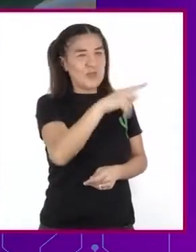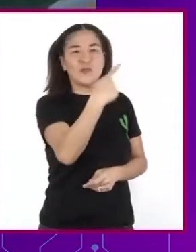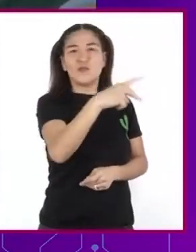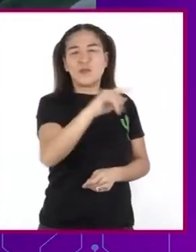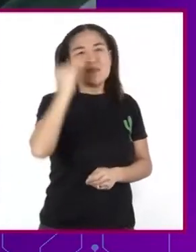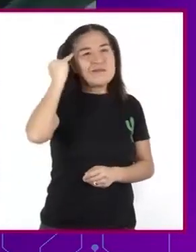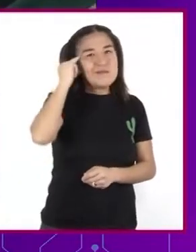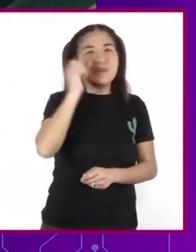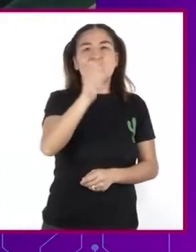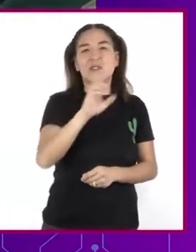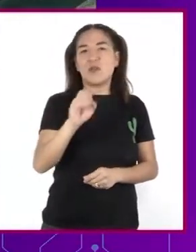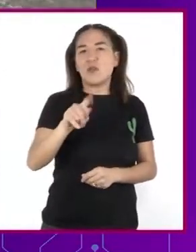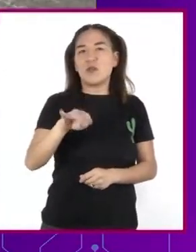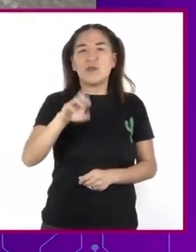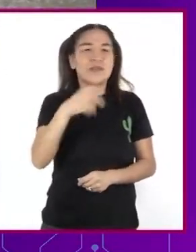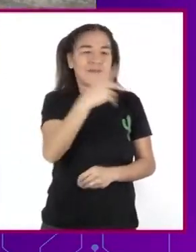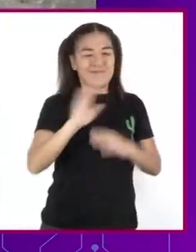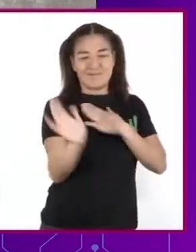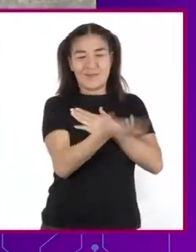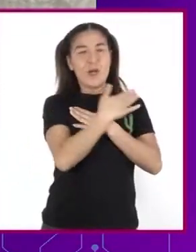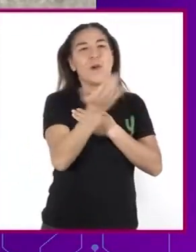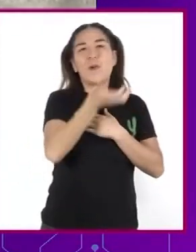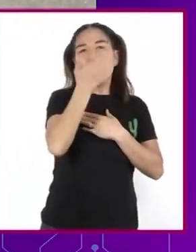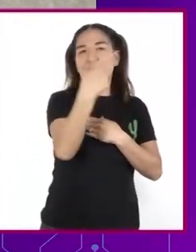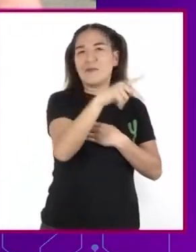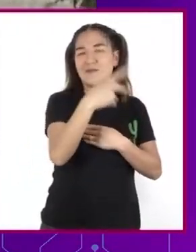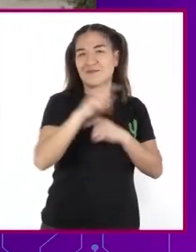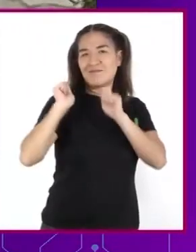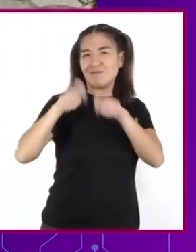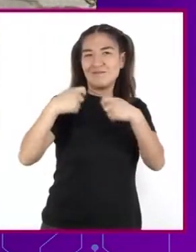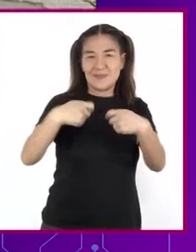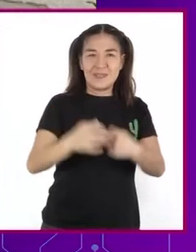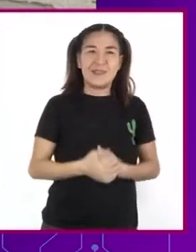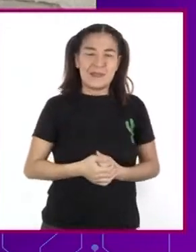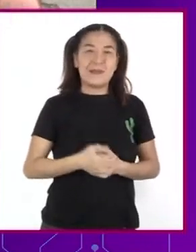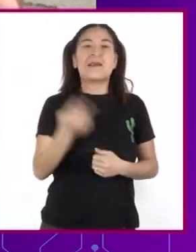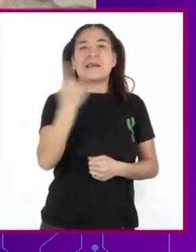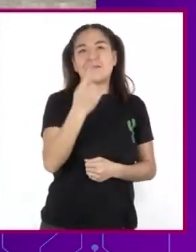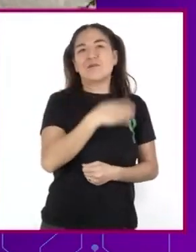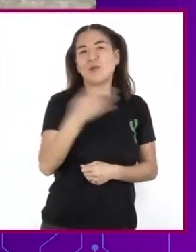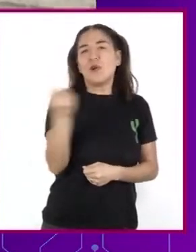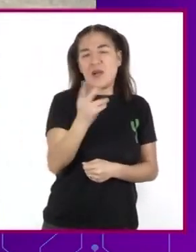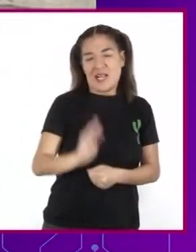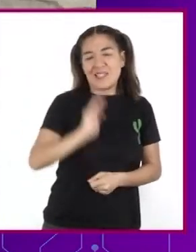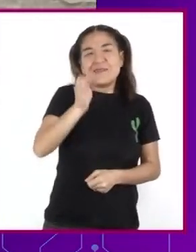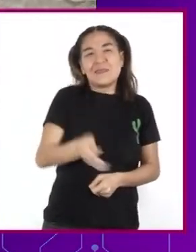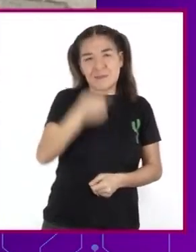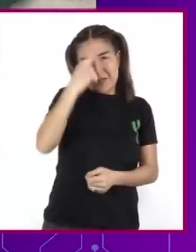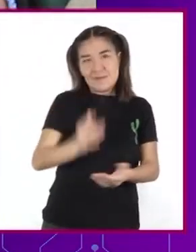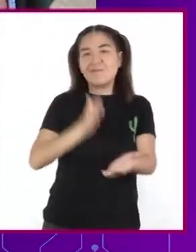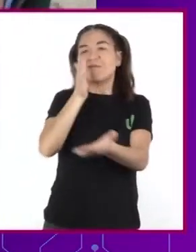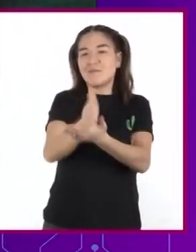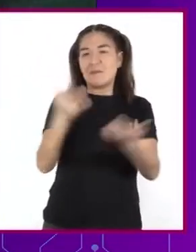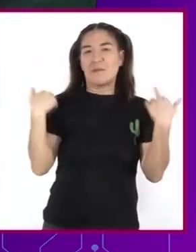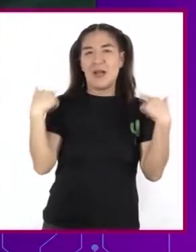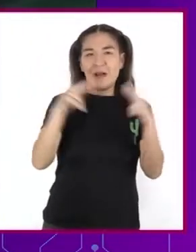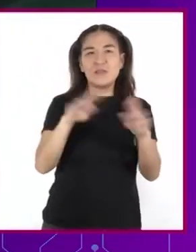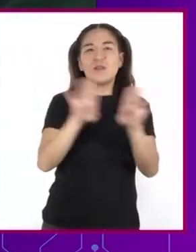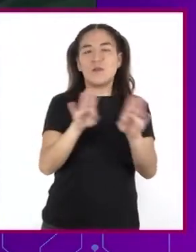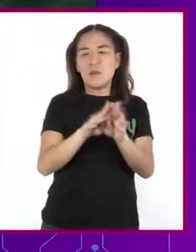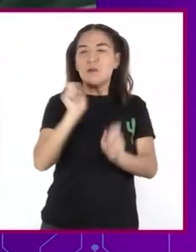parte De la identidad De su comunidad Sí Lo bueno es que Ambos aceptaron Ir con la maestra Para solicitarle Que medien la situación